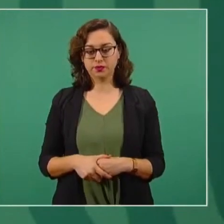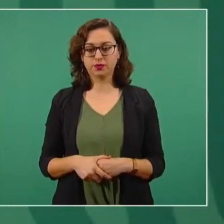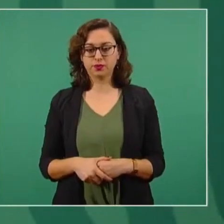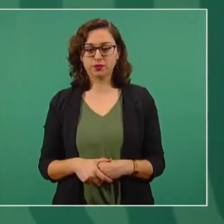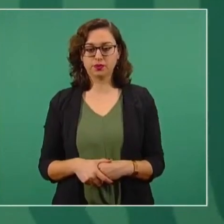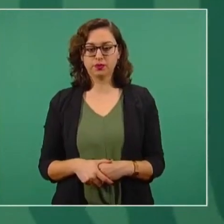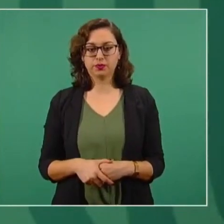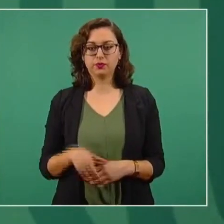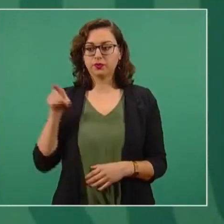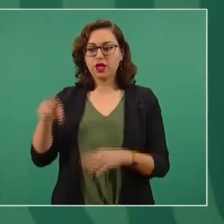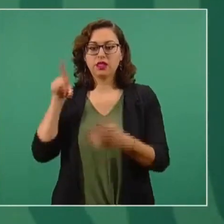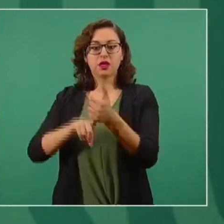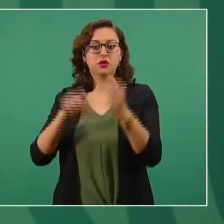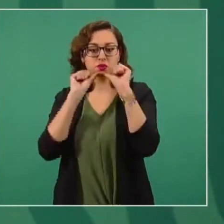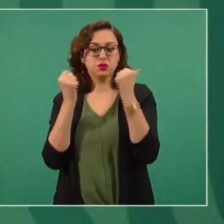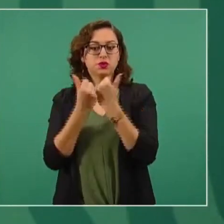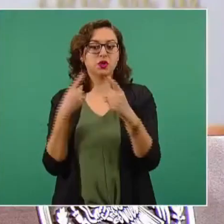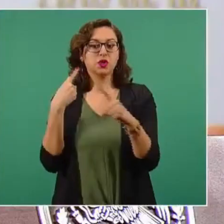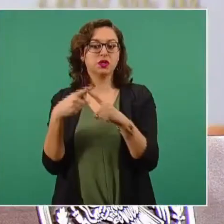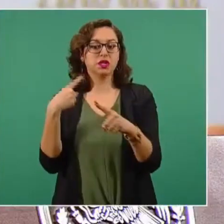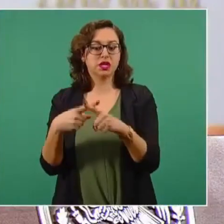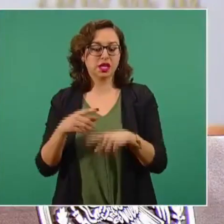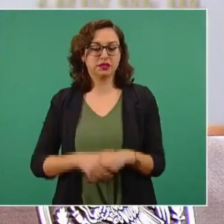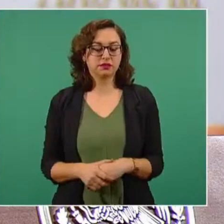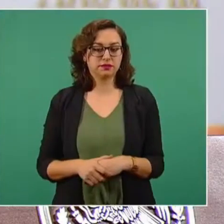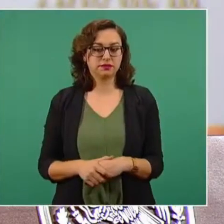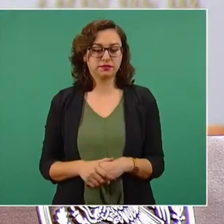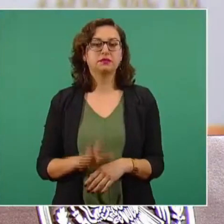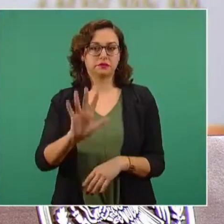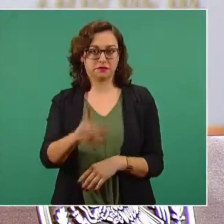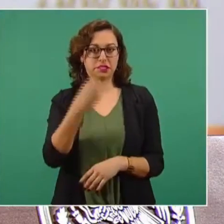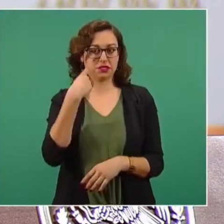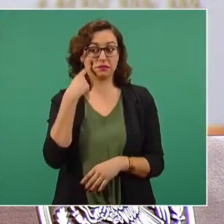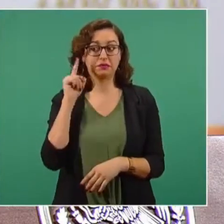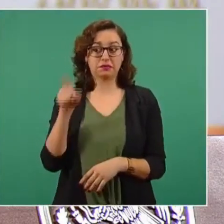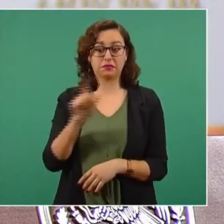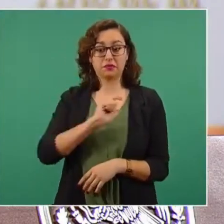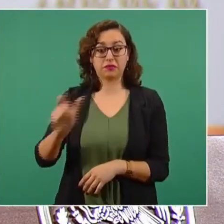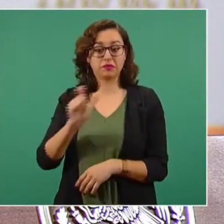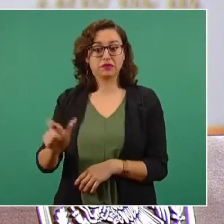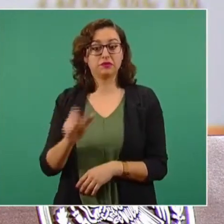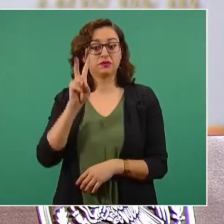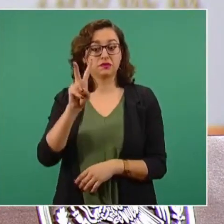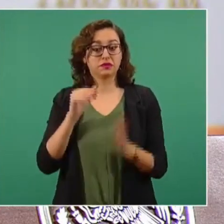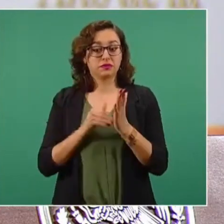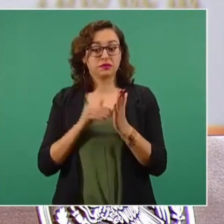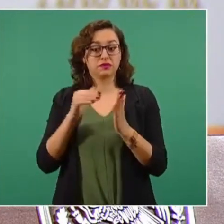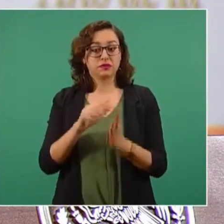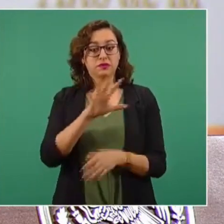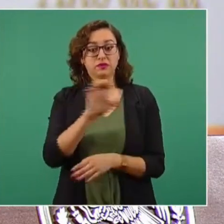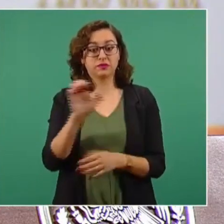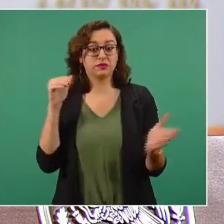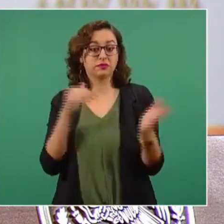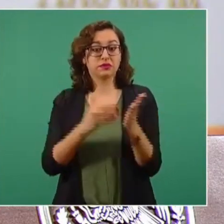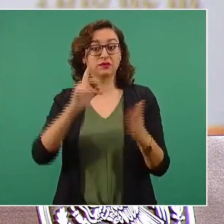esta asociación. Primero, ¿cuánto reciben? Dos millones 500 mil